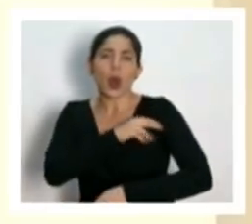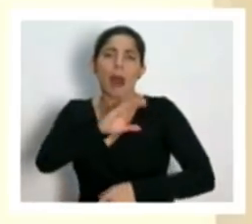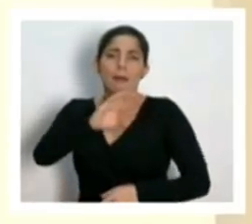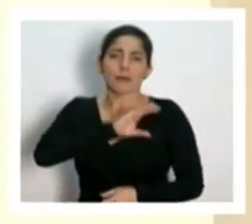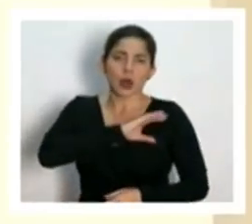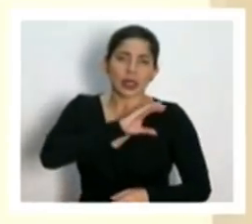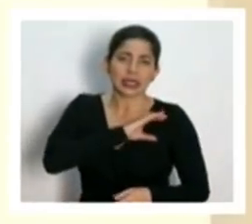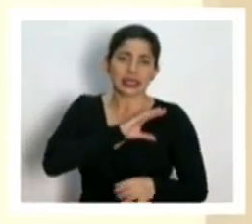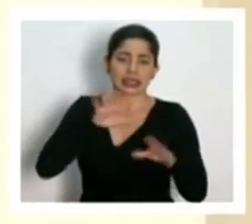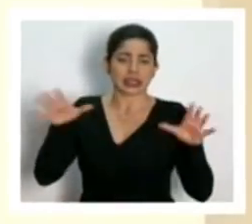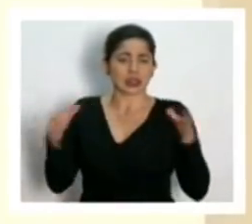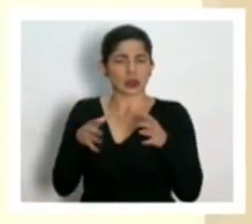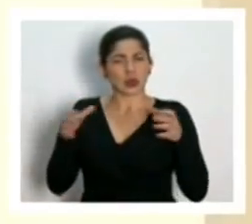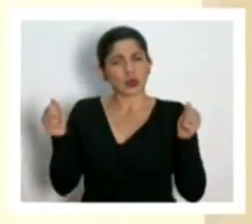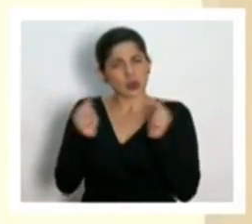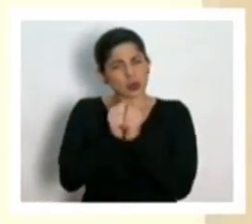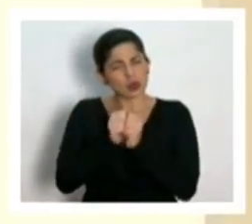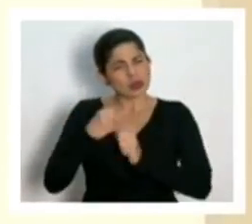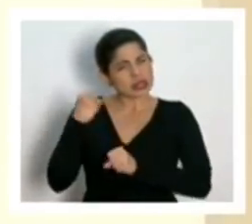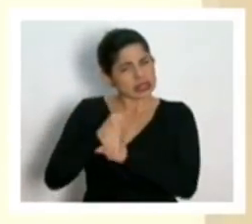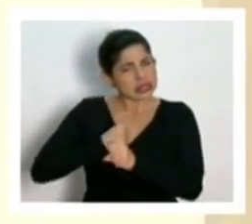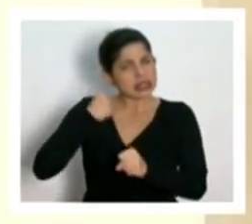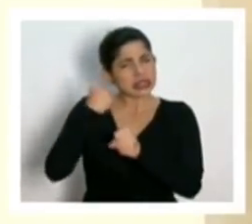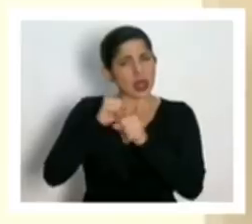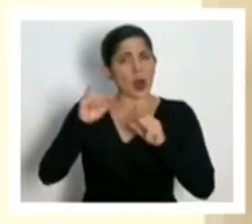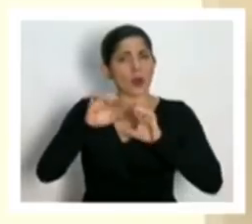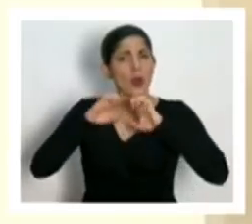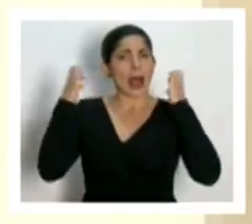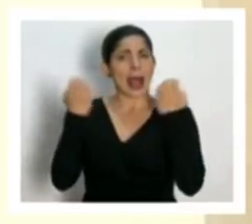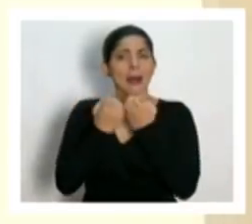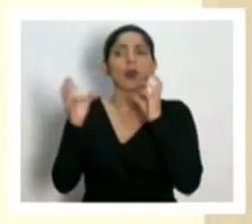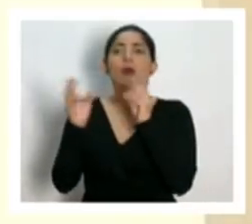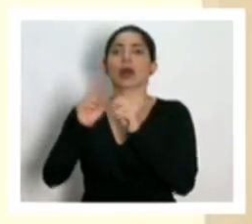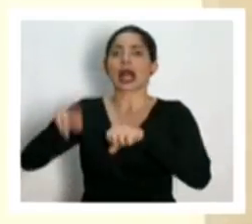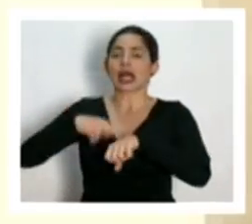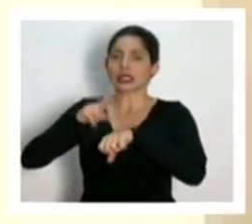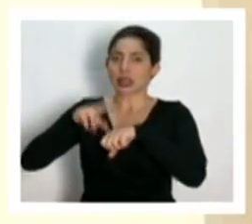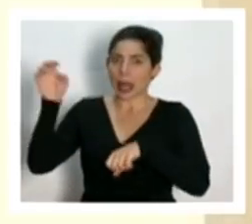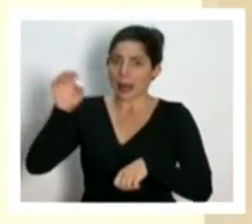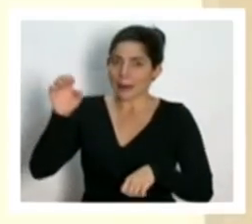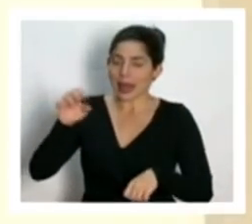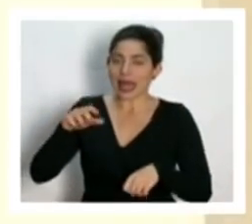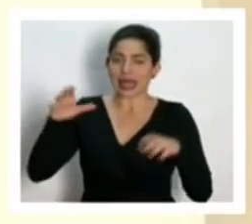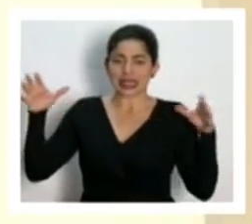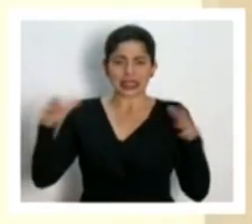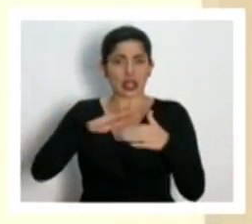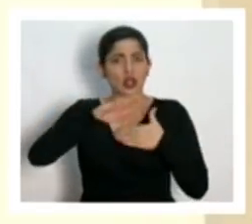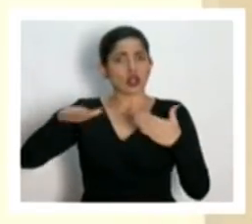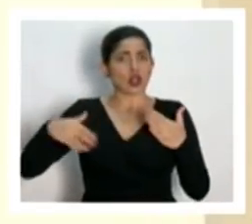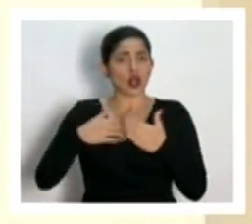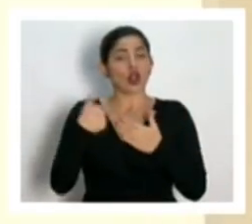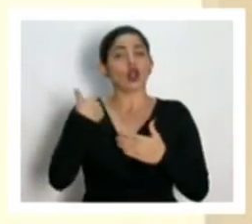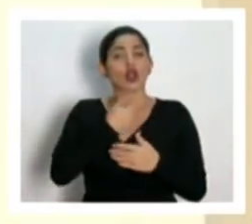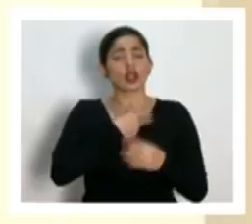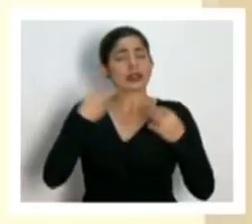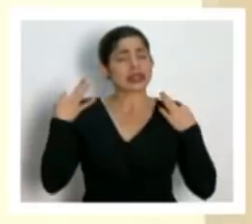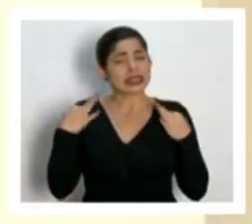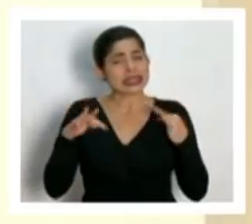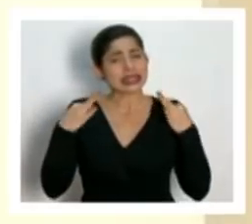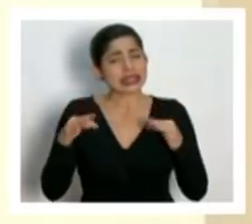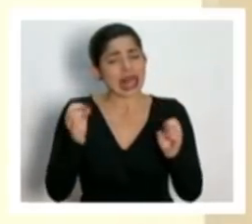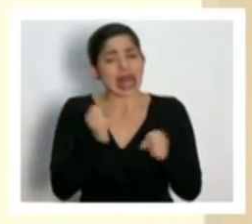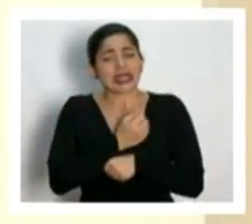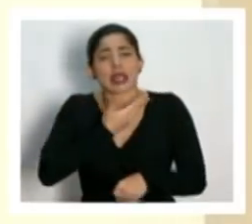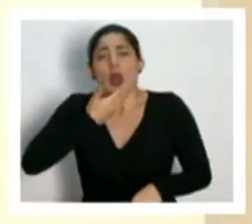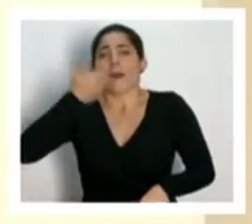policía que estamos unidos trabajando juntos como equipo la Comisión Nacional de Emergencia que nos agrupa a todos estamos tratando de hacer lo mejor